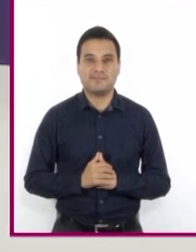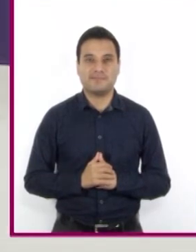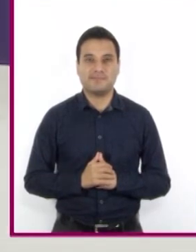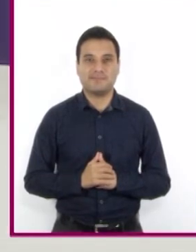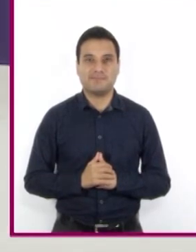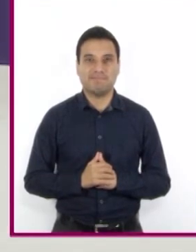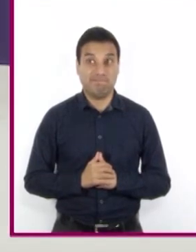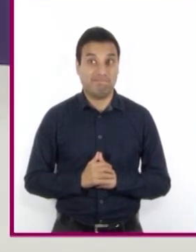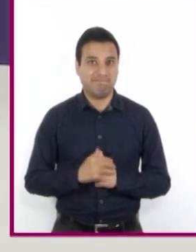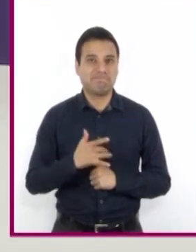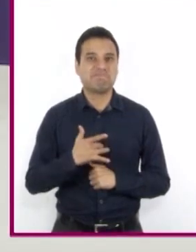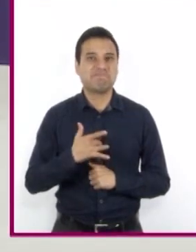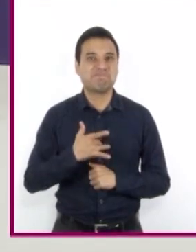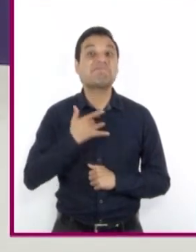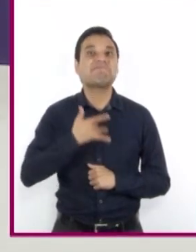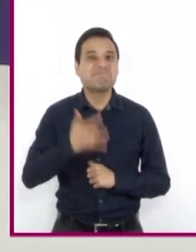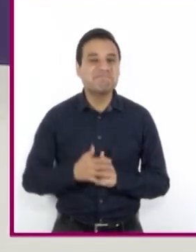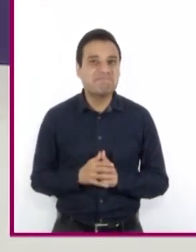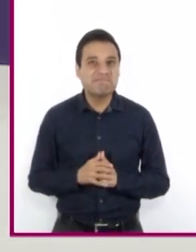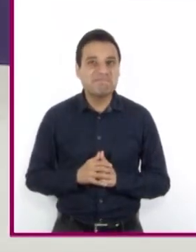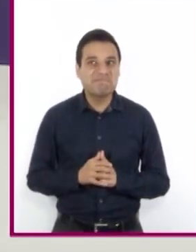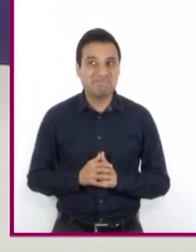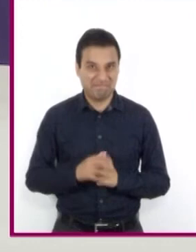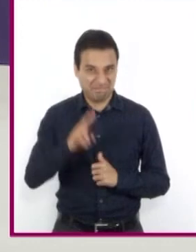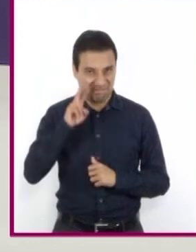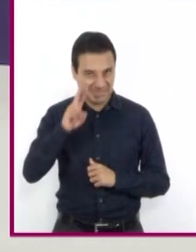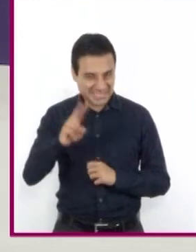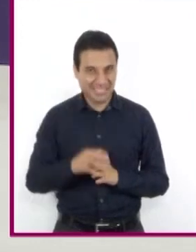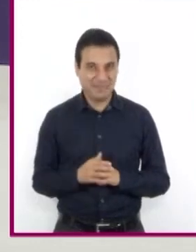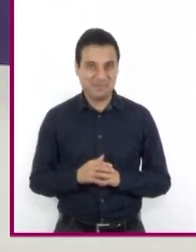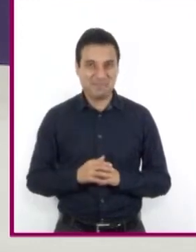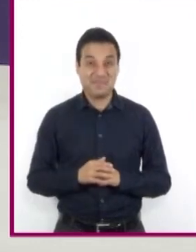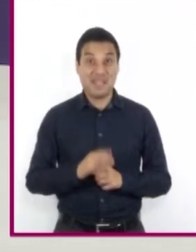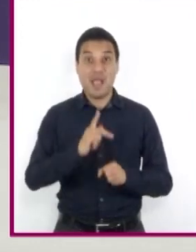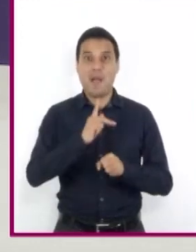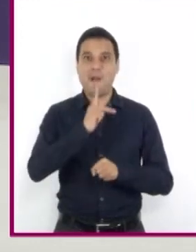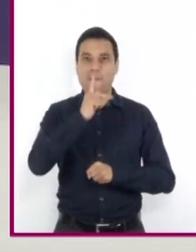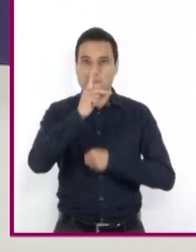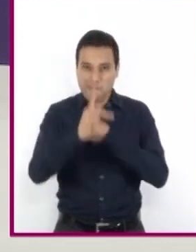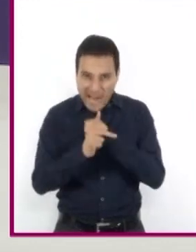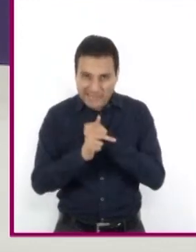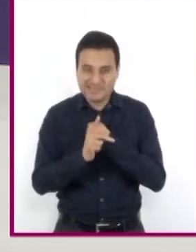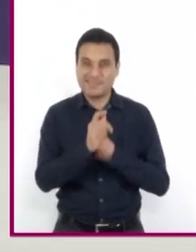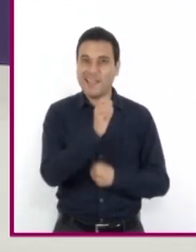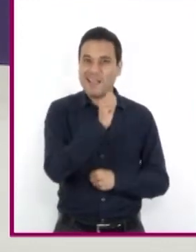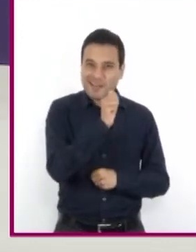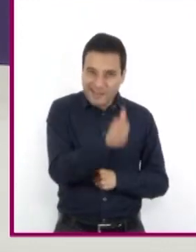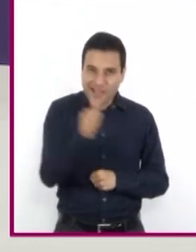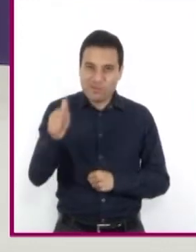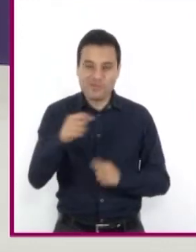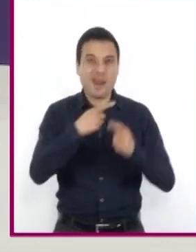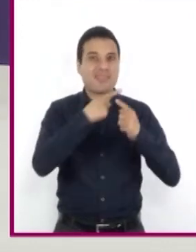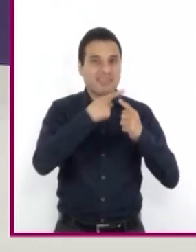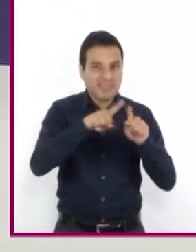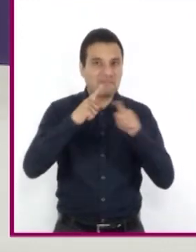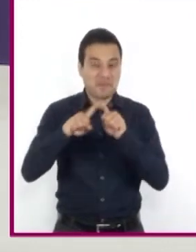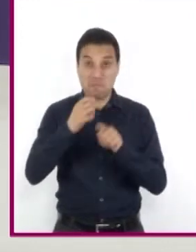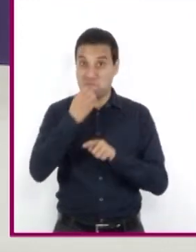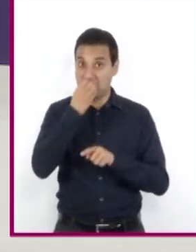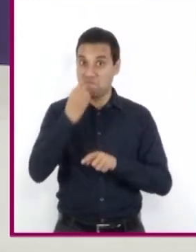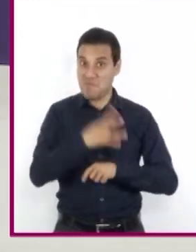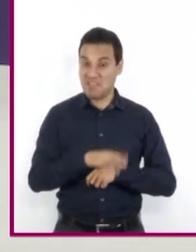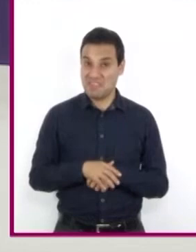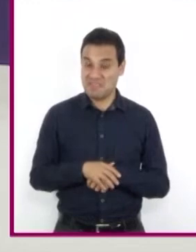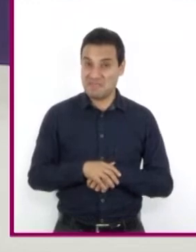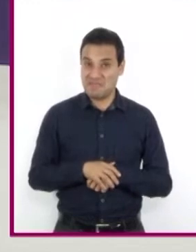¿Qué les pareció? Las diferencias y semejanzas que hay entre los países hispanohablantes, sin duda, es excepcional. A esas frases,